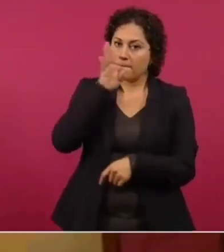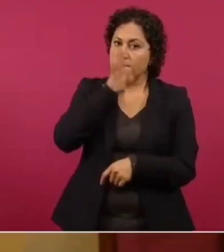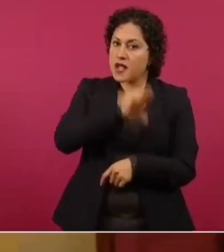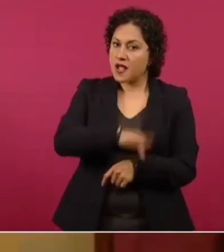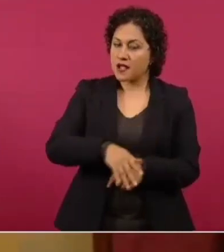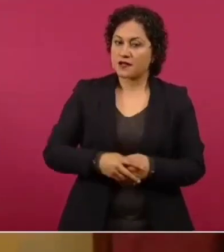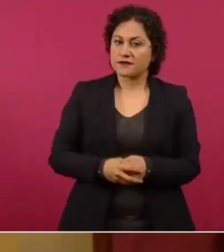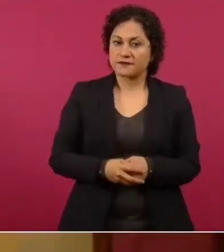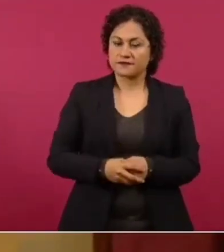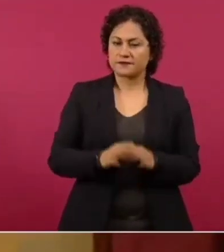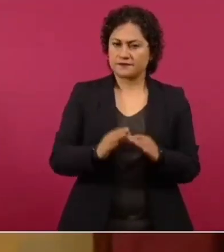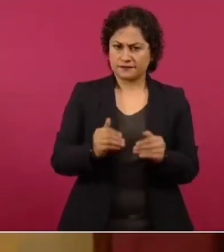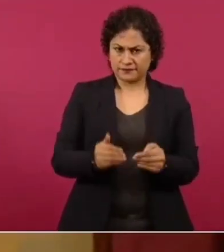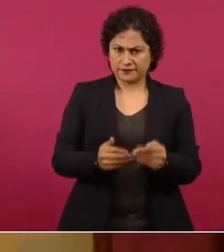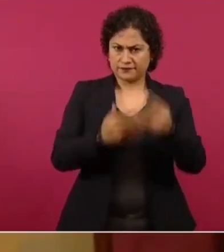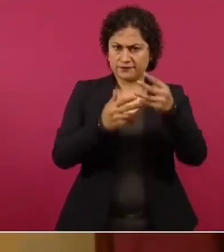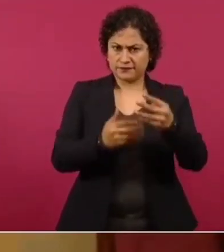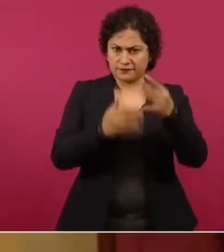Pero debe haber más.